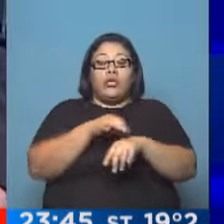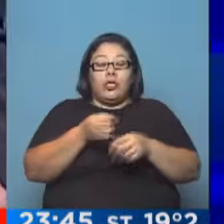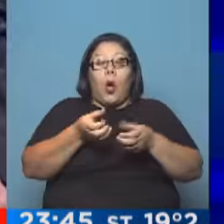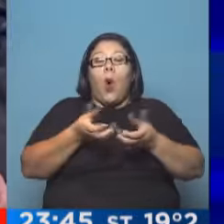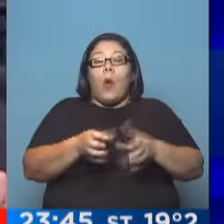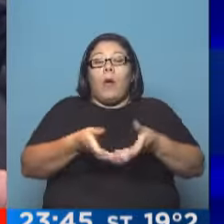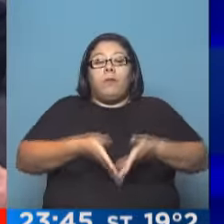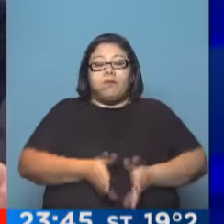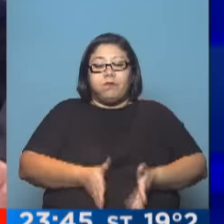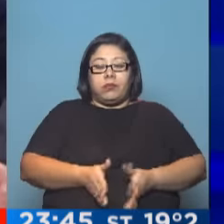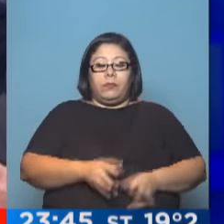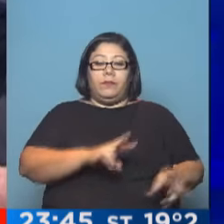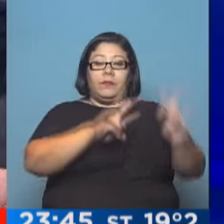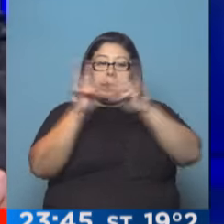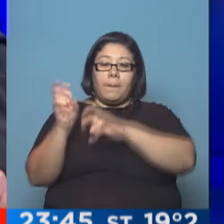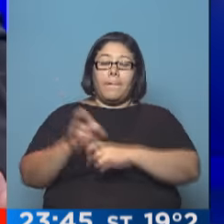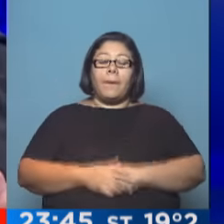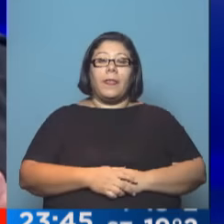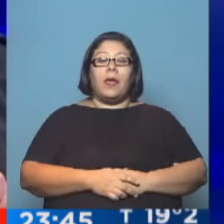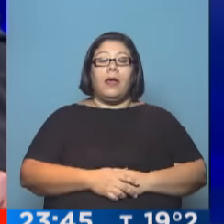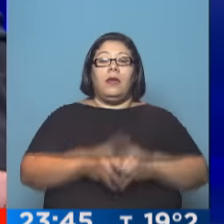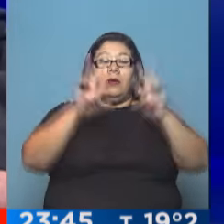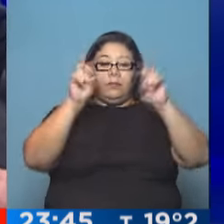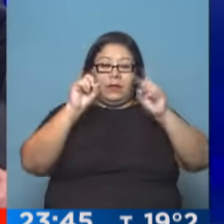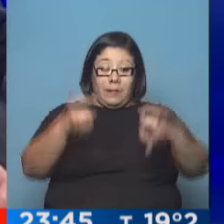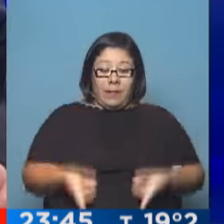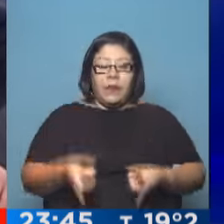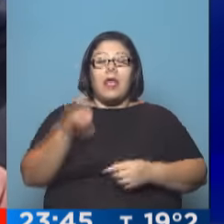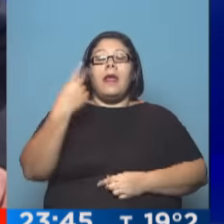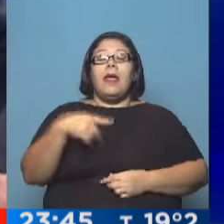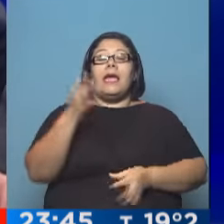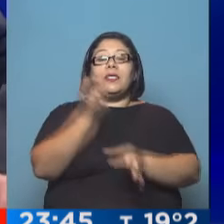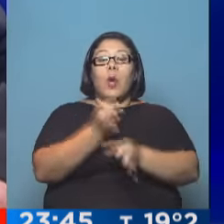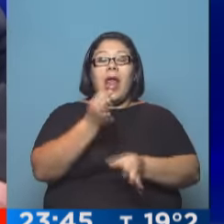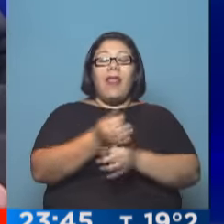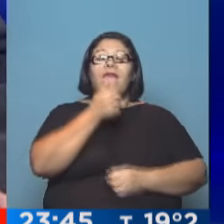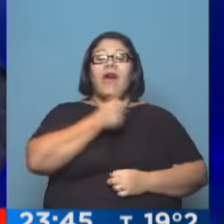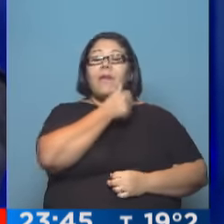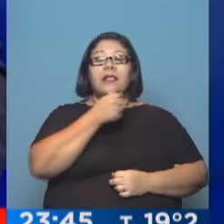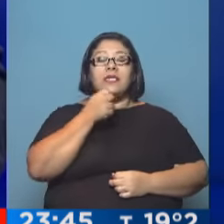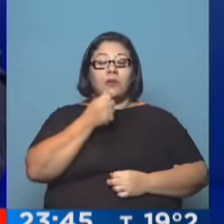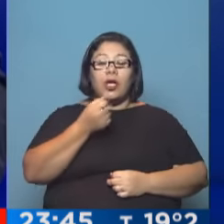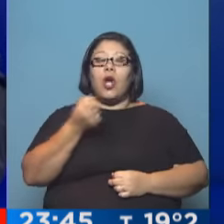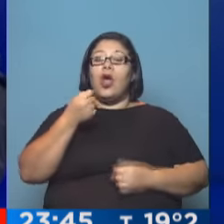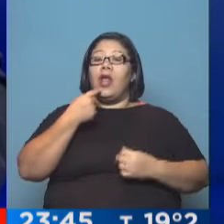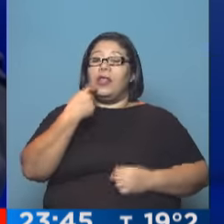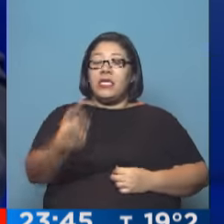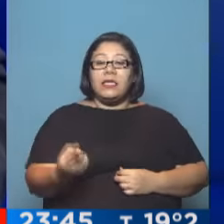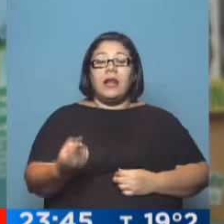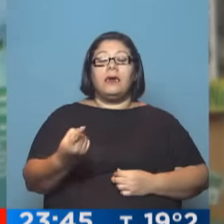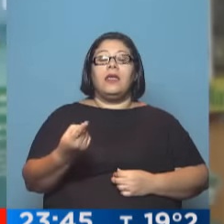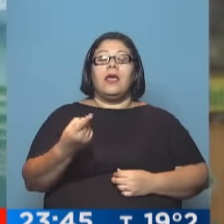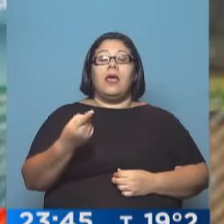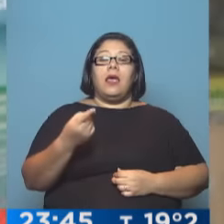En medio del brote de DEN, el Colegio de Farmacéuticos denuncia el faltante de repelentes, no solo en la Ciudad de Buenos Aires, sino en otras provincias del país.